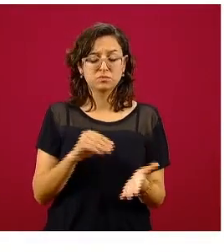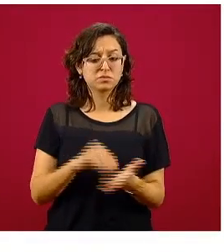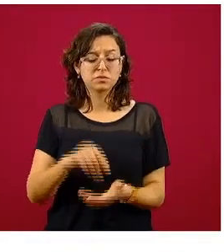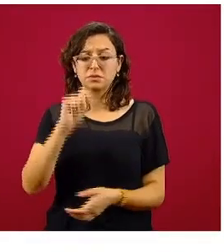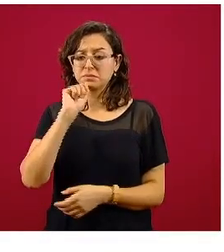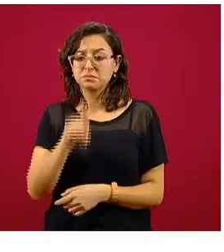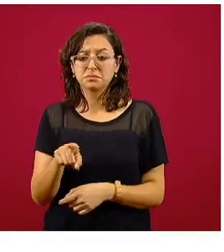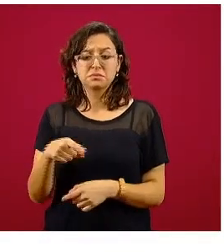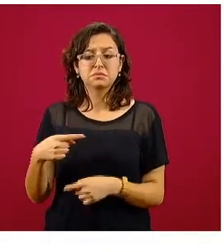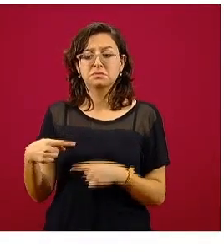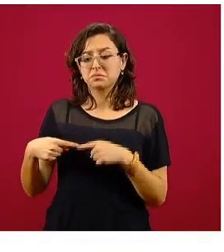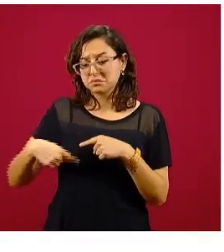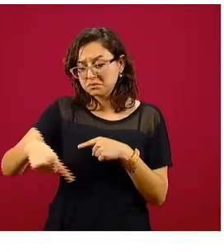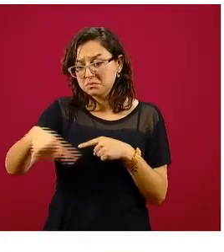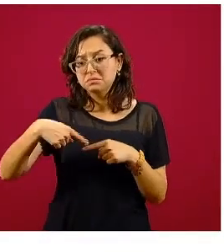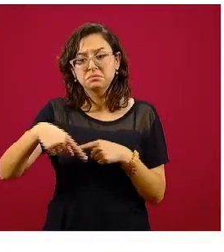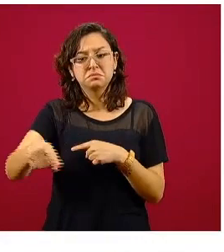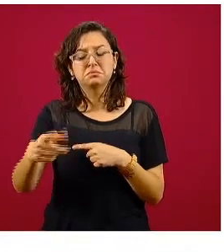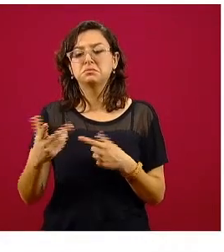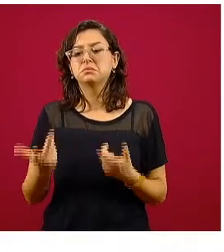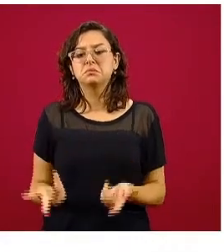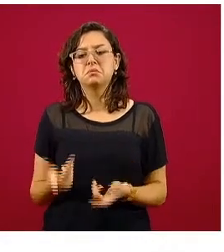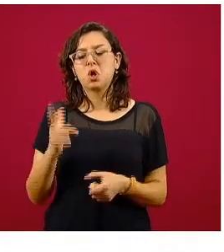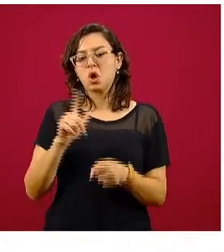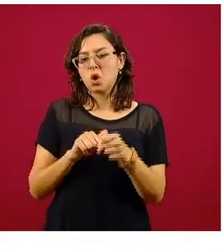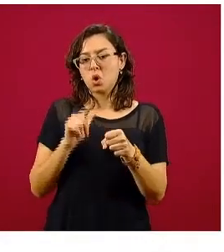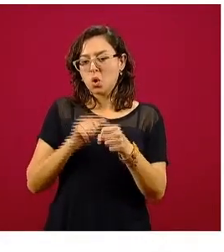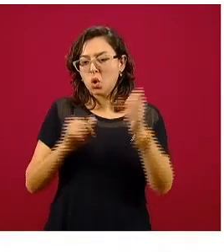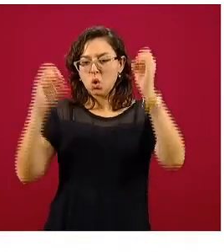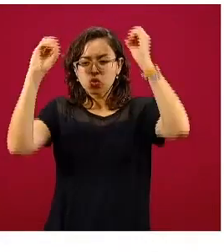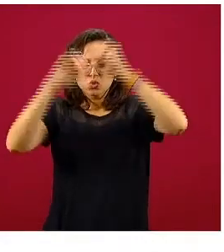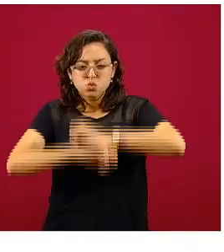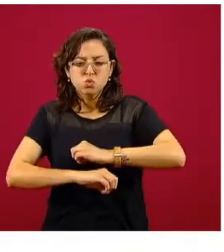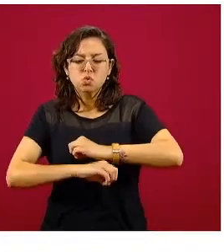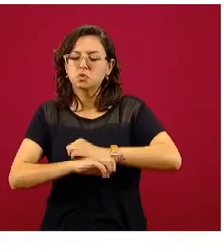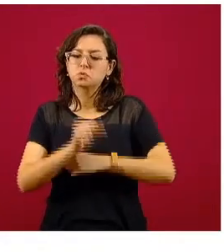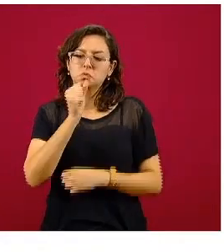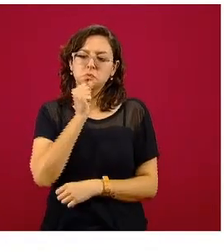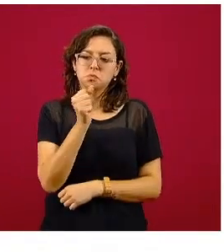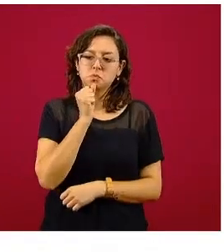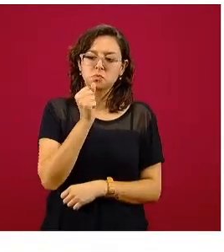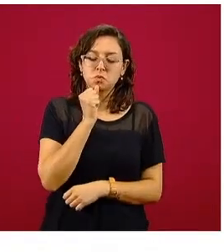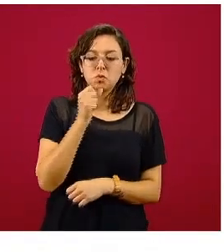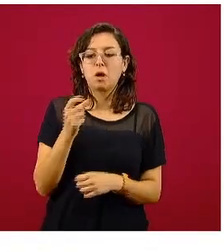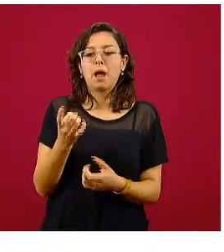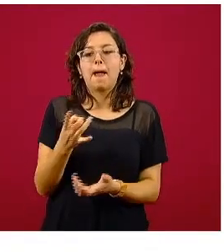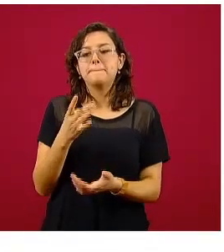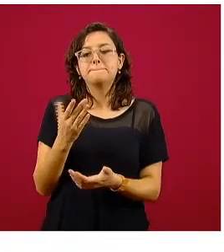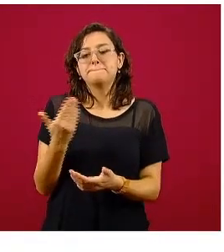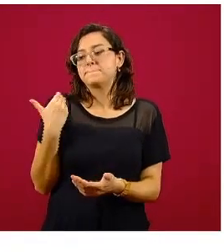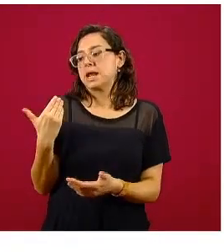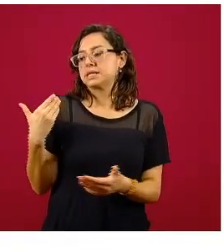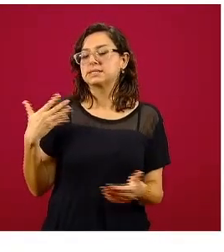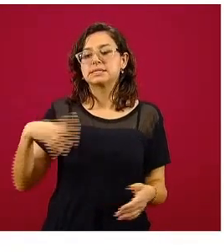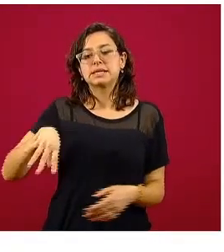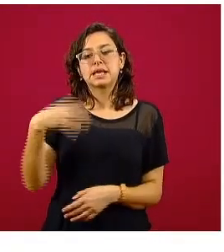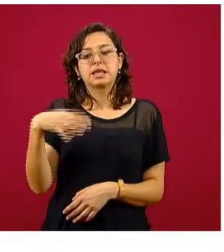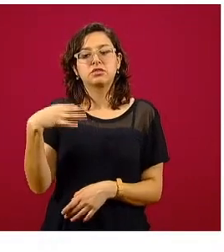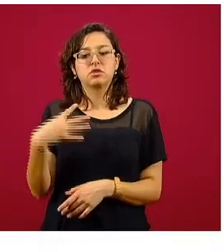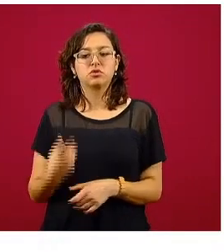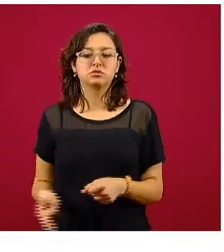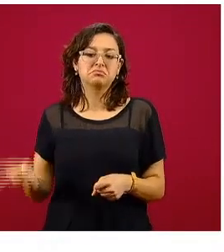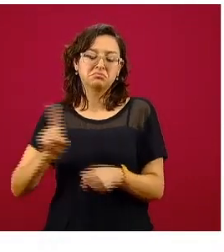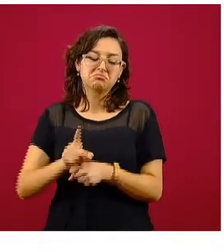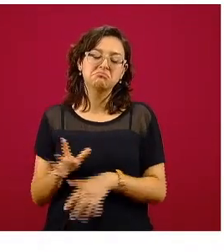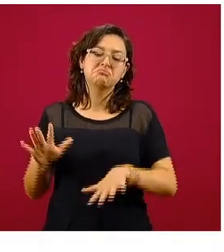en los últimos días. Aquí no tenemos colores tan oscuros, porque son los casos de los 14 días, pero aún así, como es una ventana